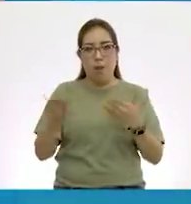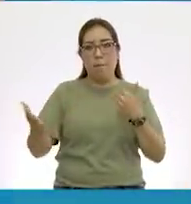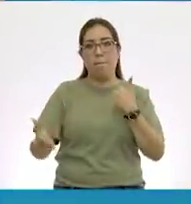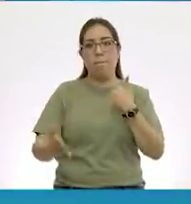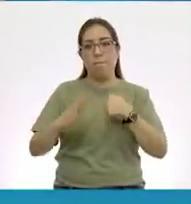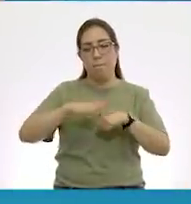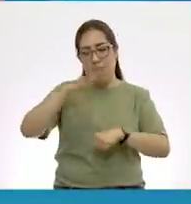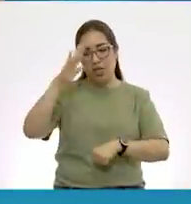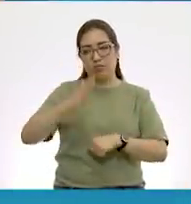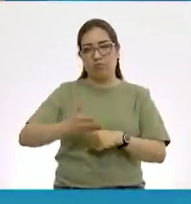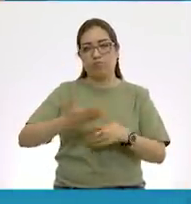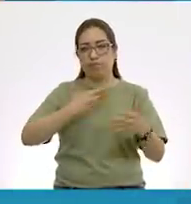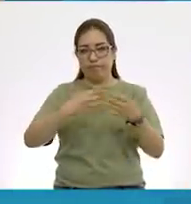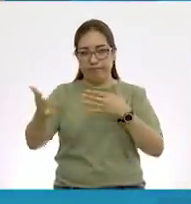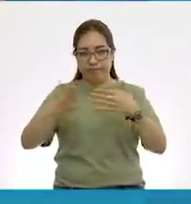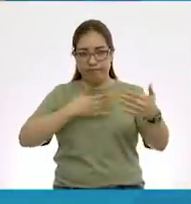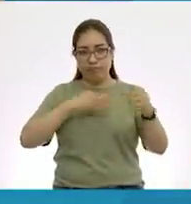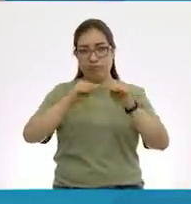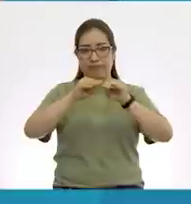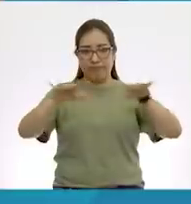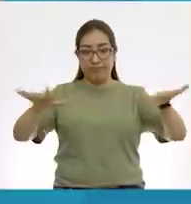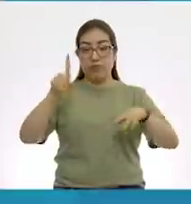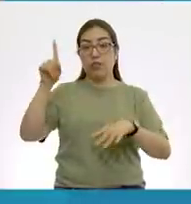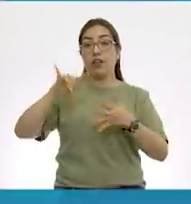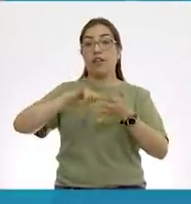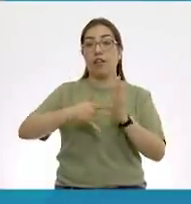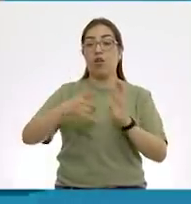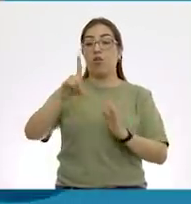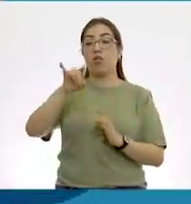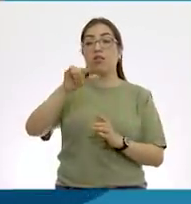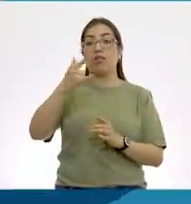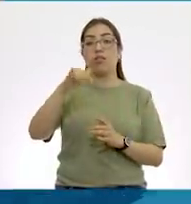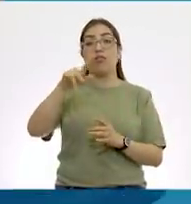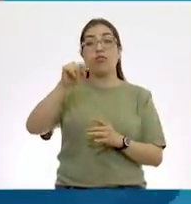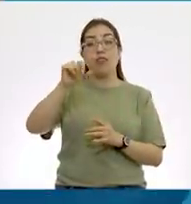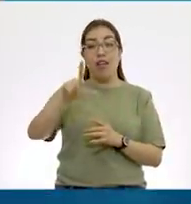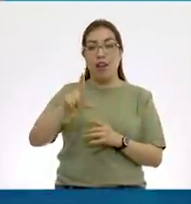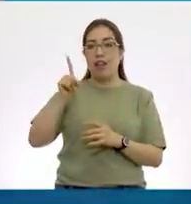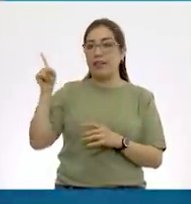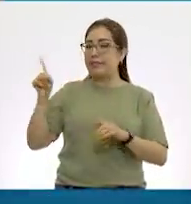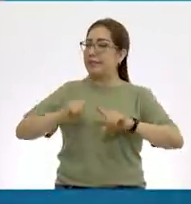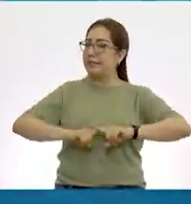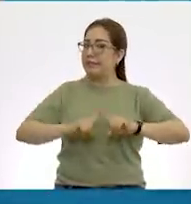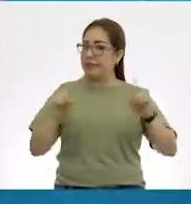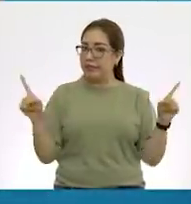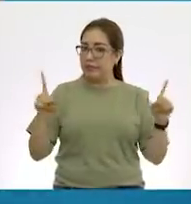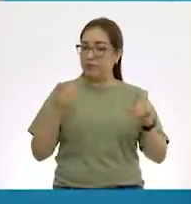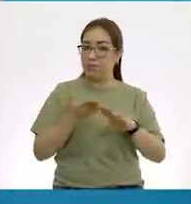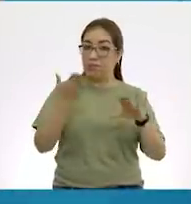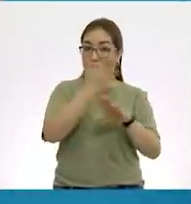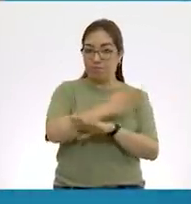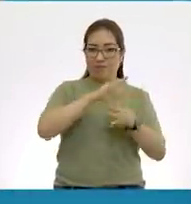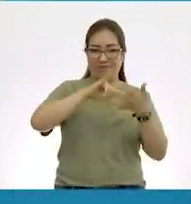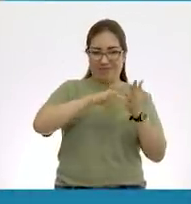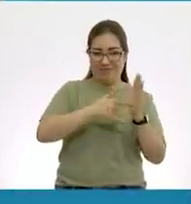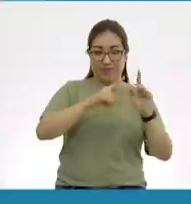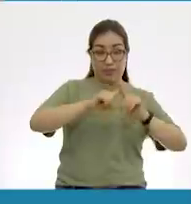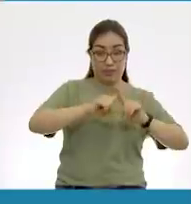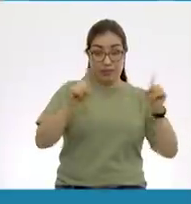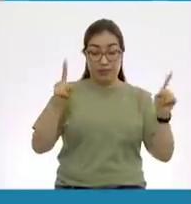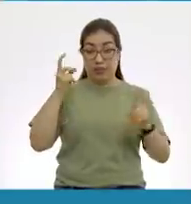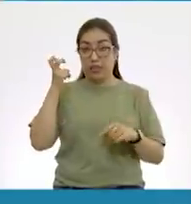El reloj digital. El reloj digital, a diferencia del reloj analógico,